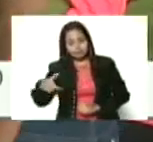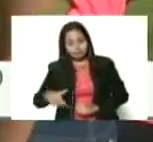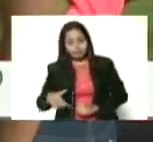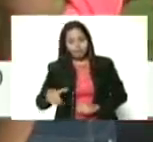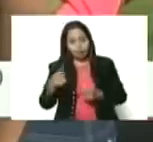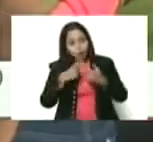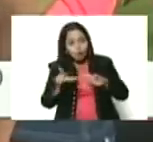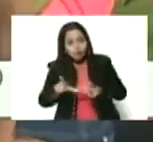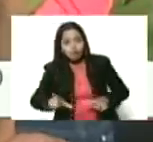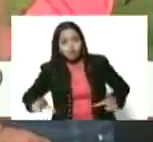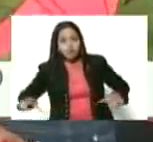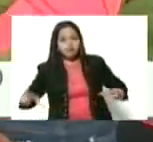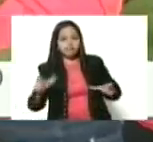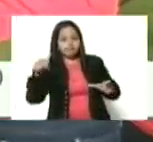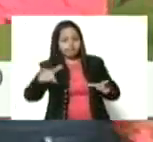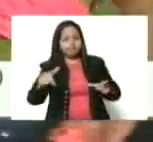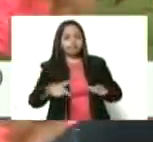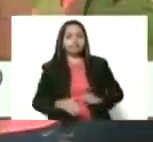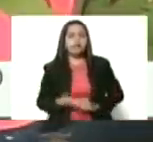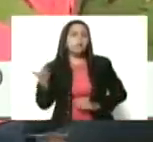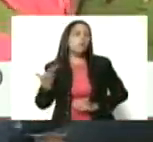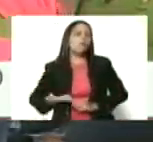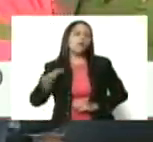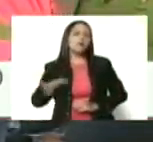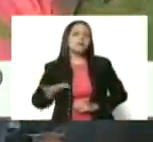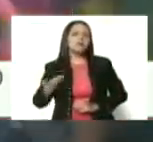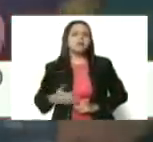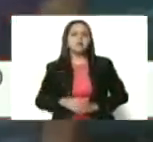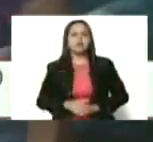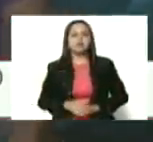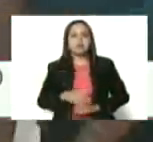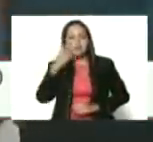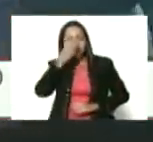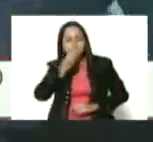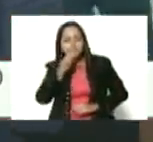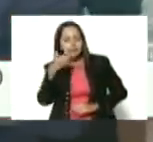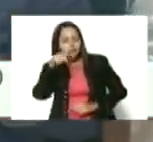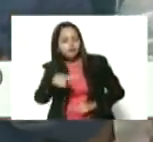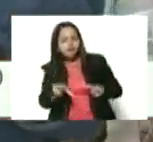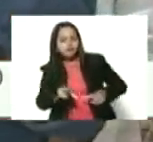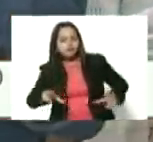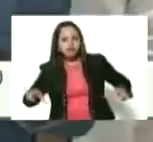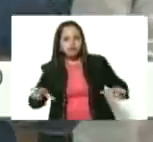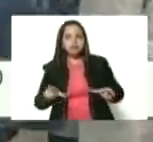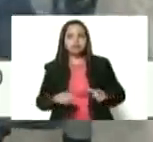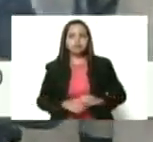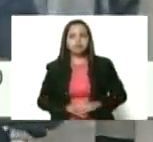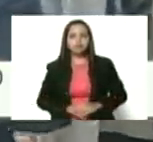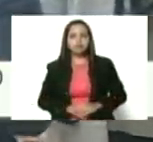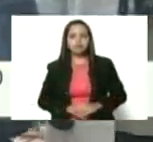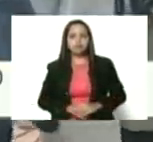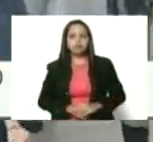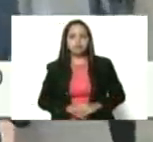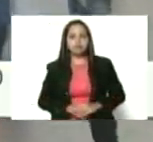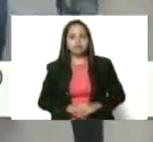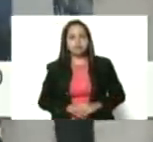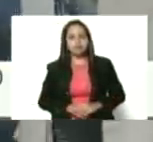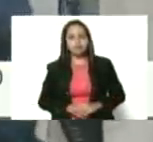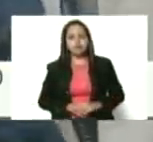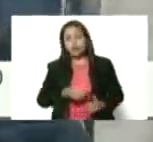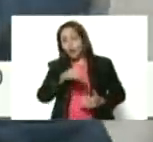otra estación, una estación muy importante y muy hermosa. Es este lugar donde nuestras